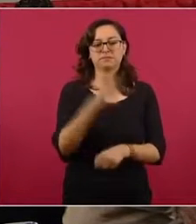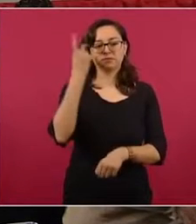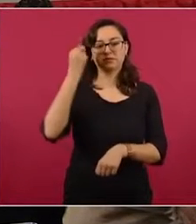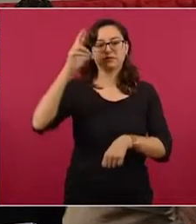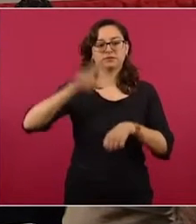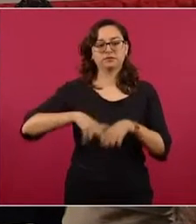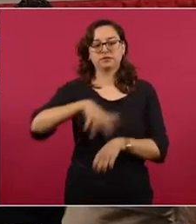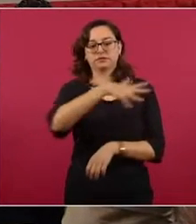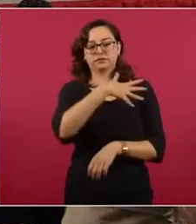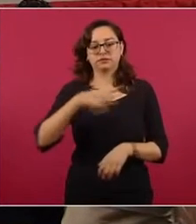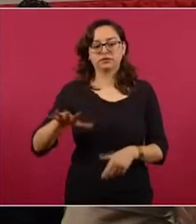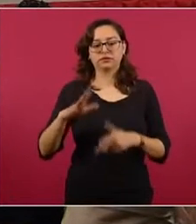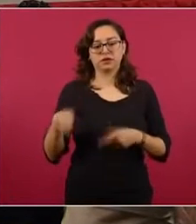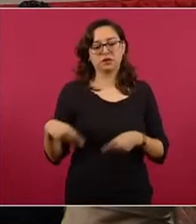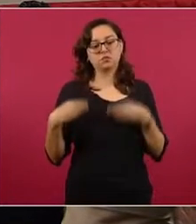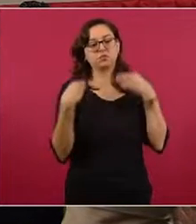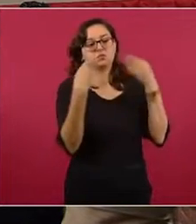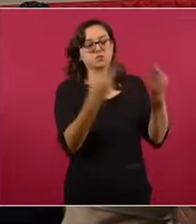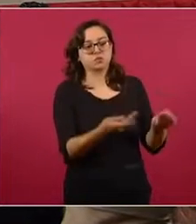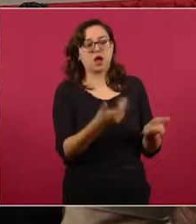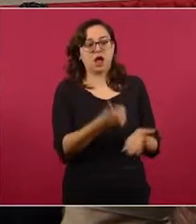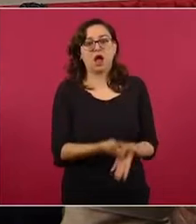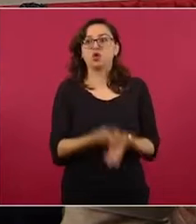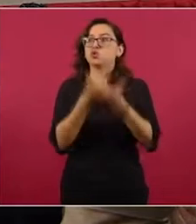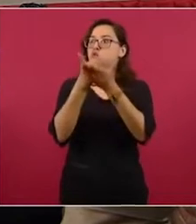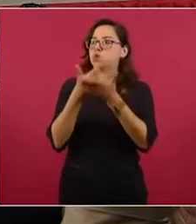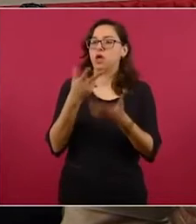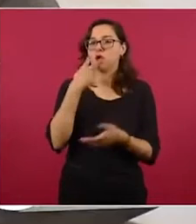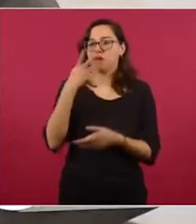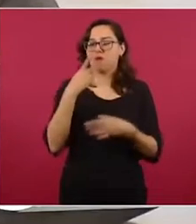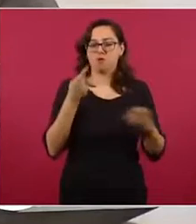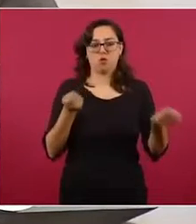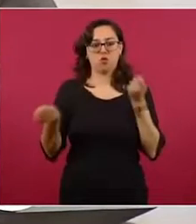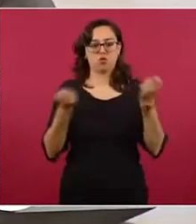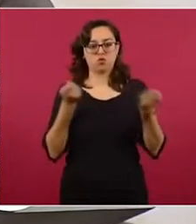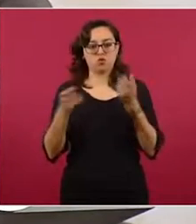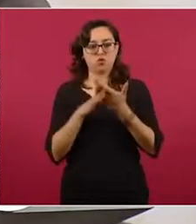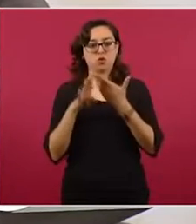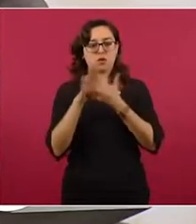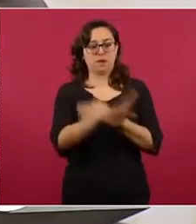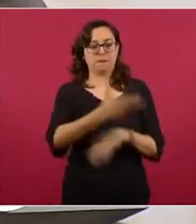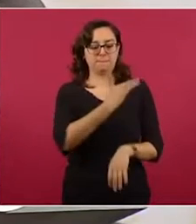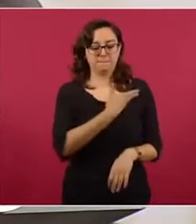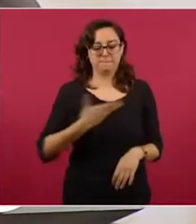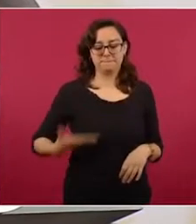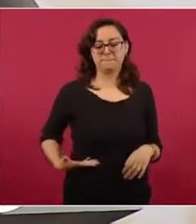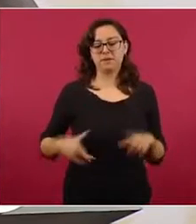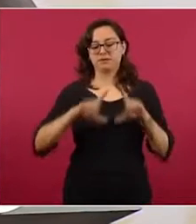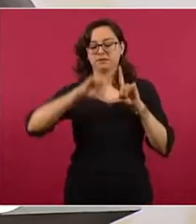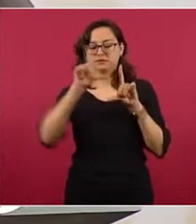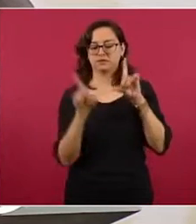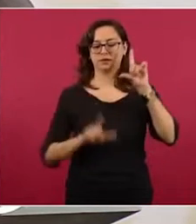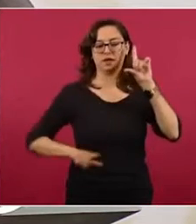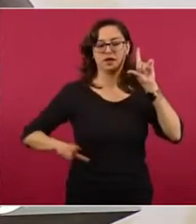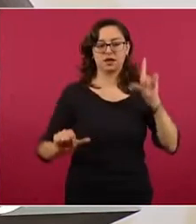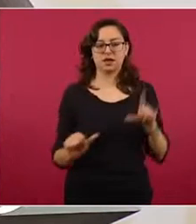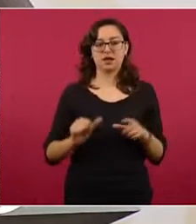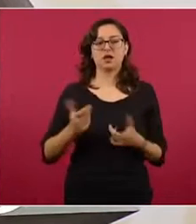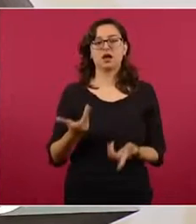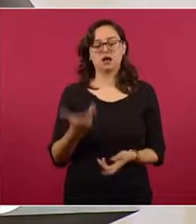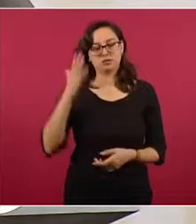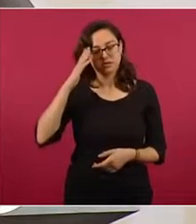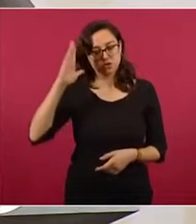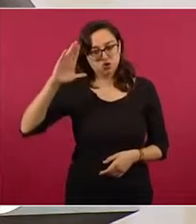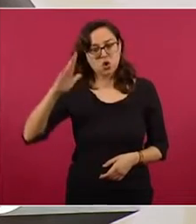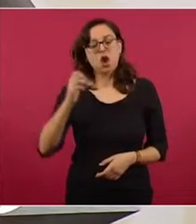a la contribución para el control mundial del tabaco otorgada al presidente de los Estados Unidos Mexicanos, señor